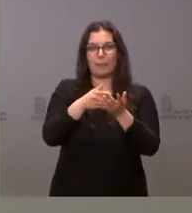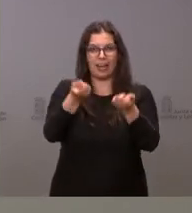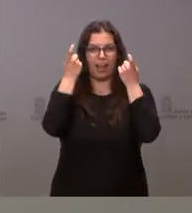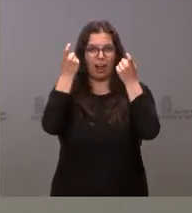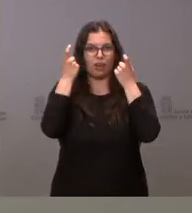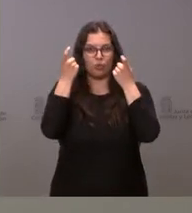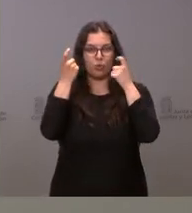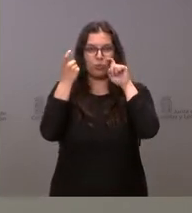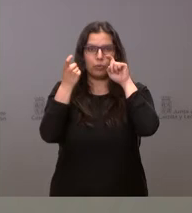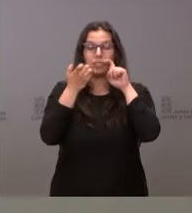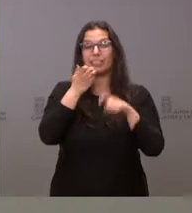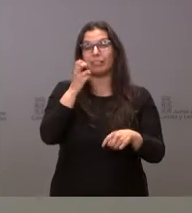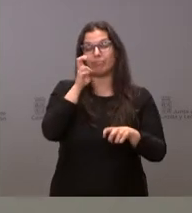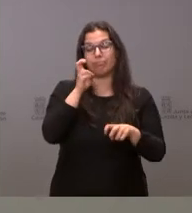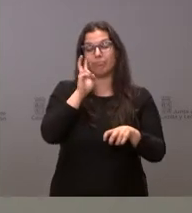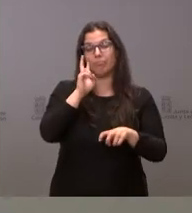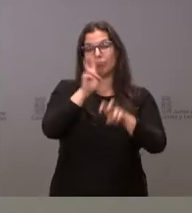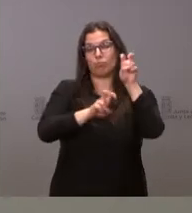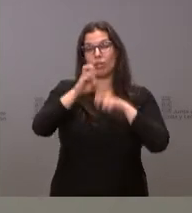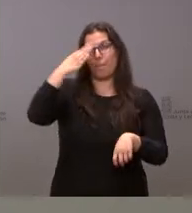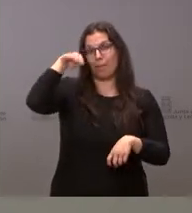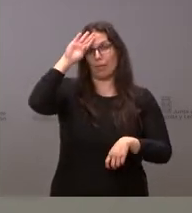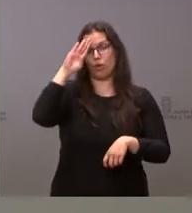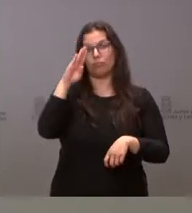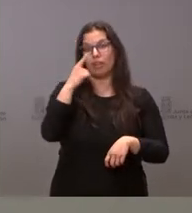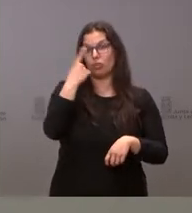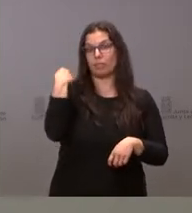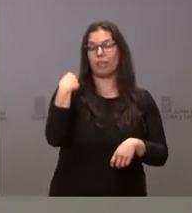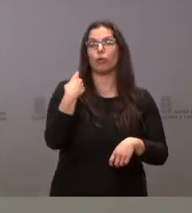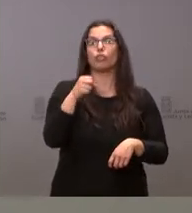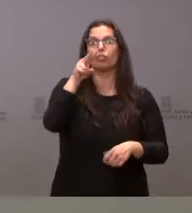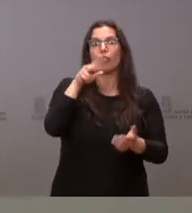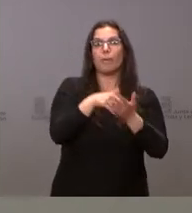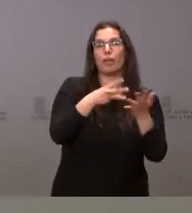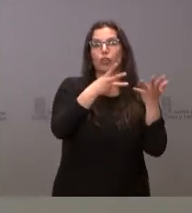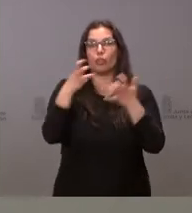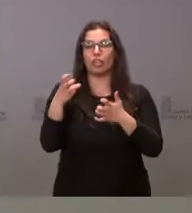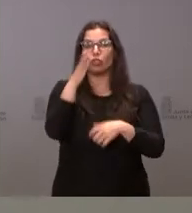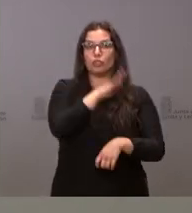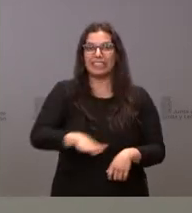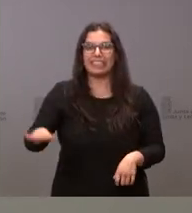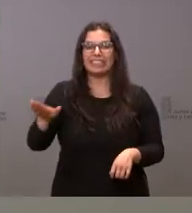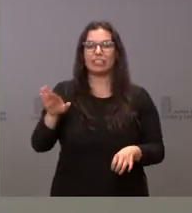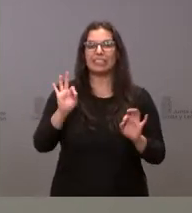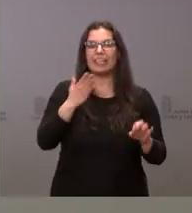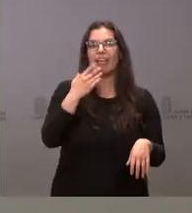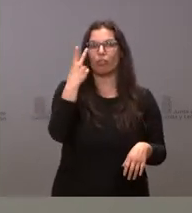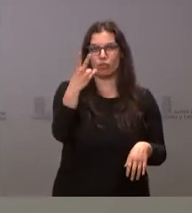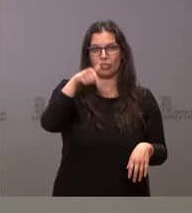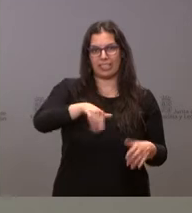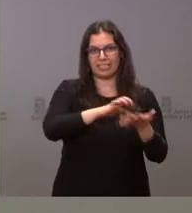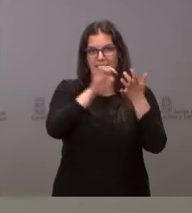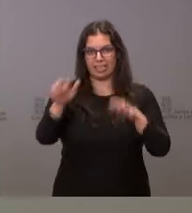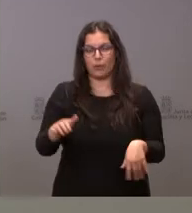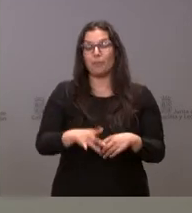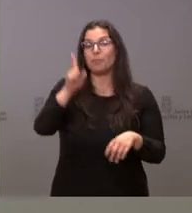Si vamos al padrón del 2021, 12.800 son los niños de dos años en Castilla y León. Si